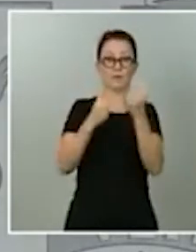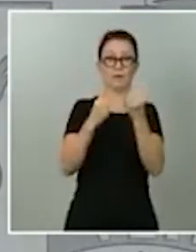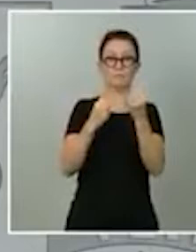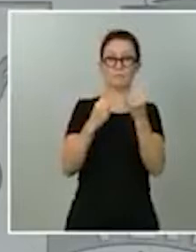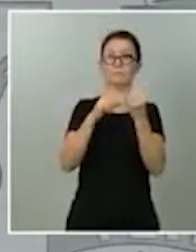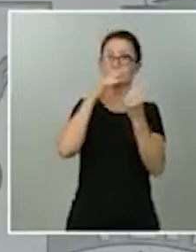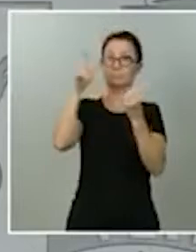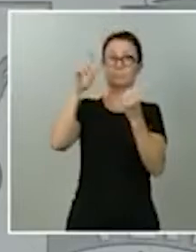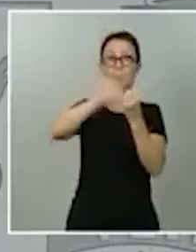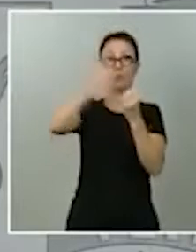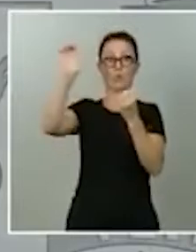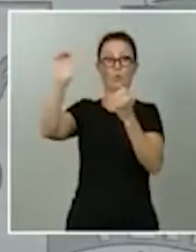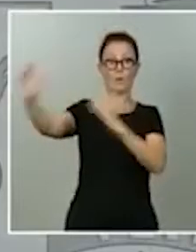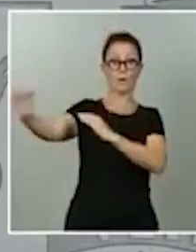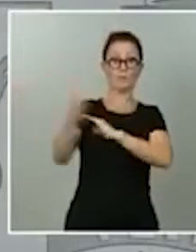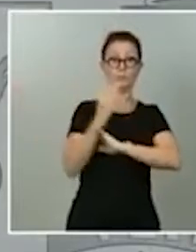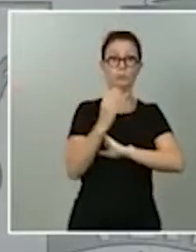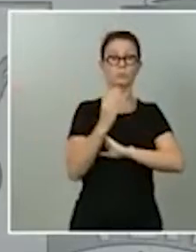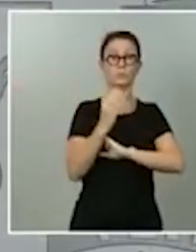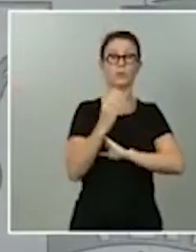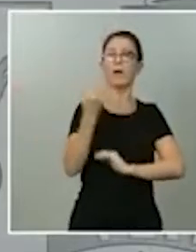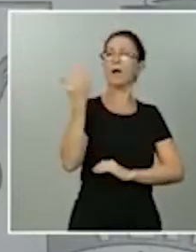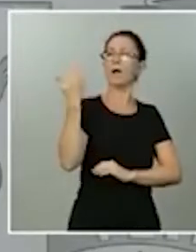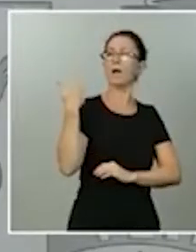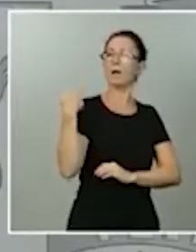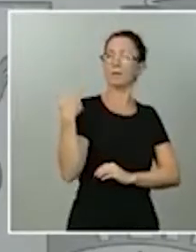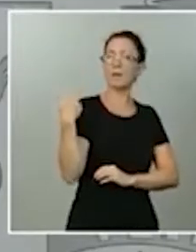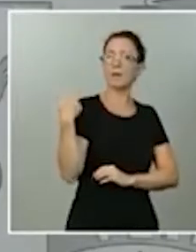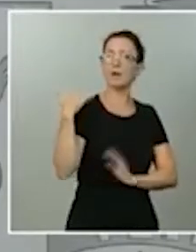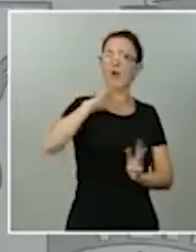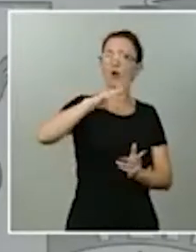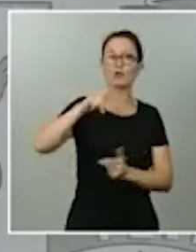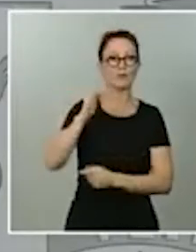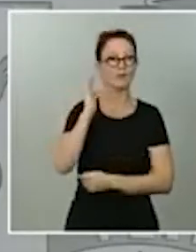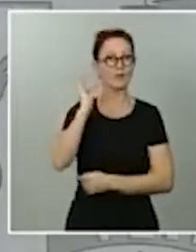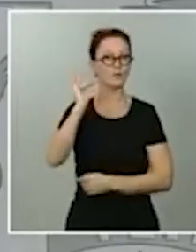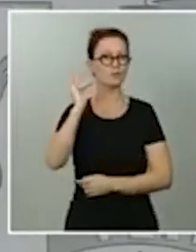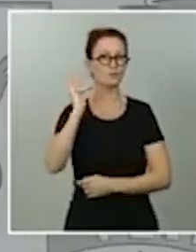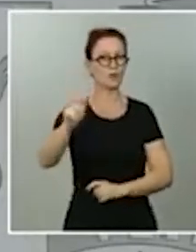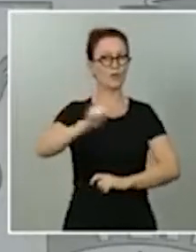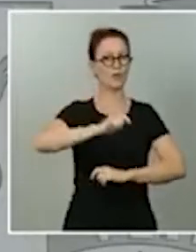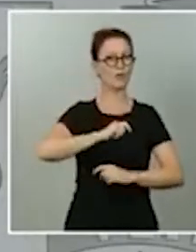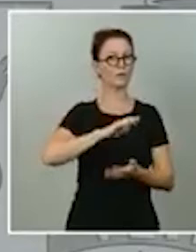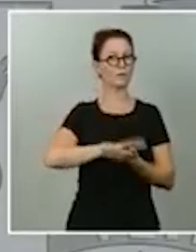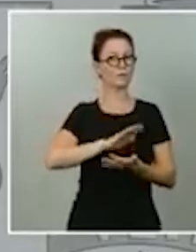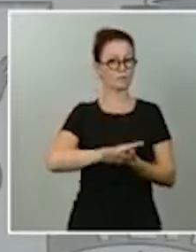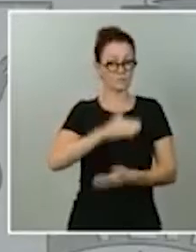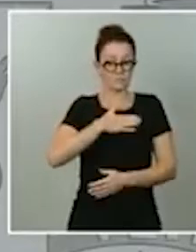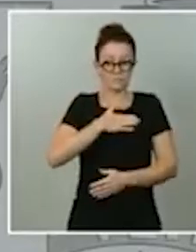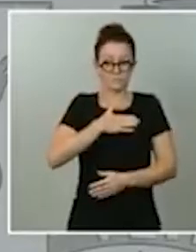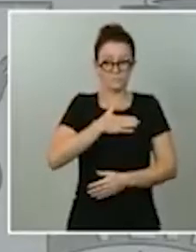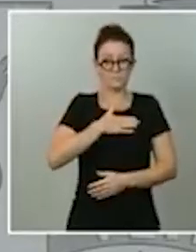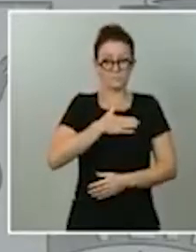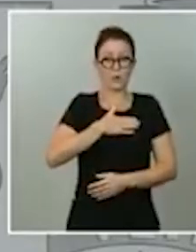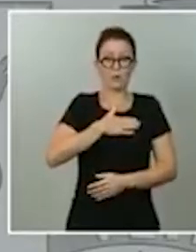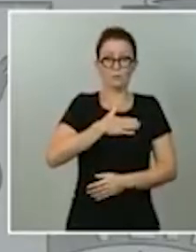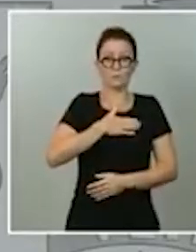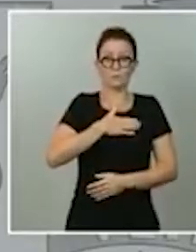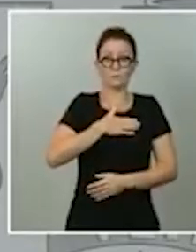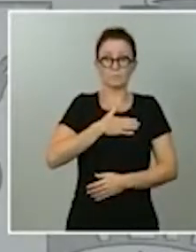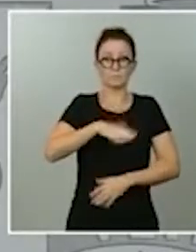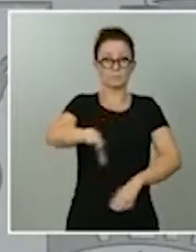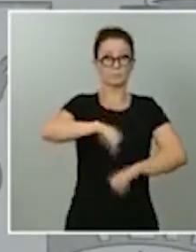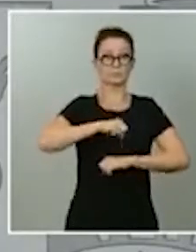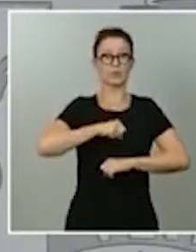muy buena noticia que creo que da tranquilidad no solamente a nosotros como gobernantes de las arcas públicas sino también a muchísimos trabajadores y